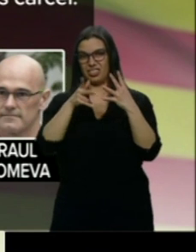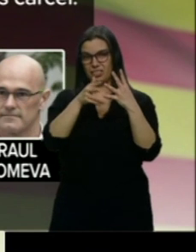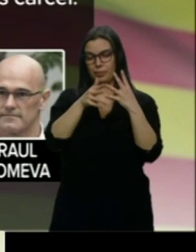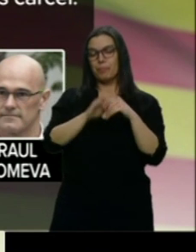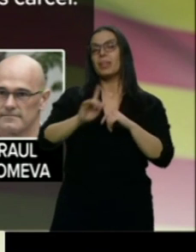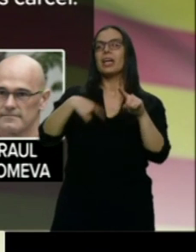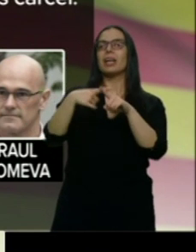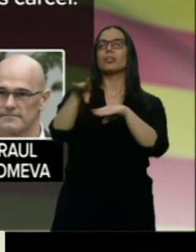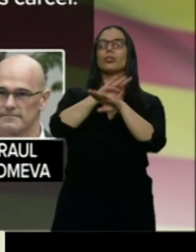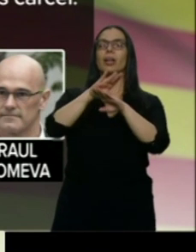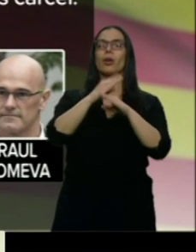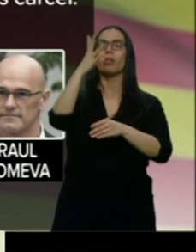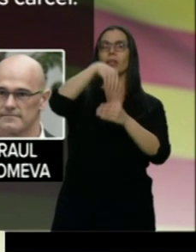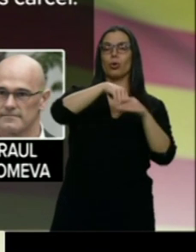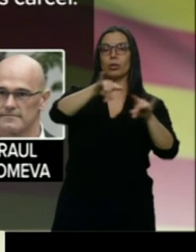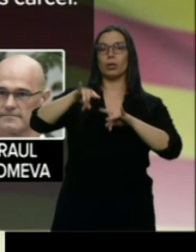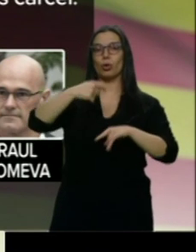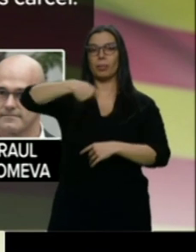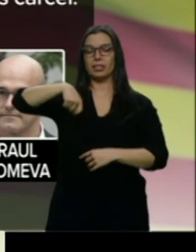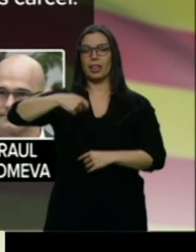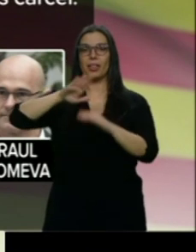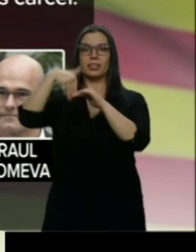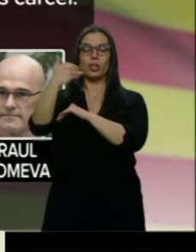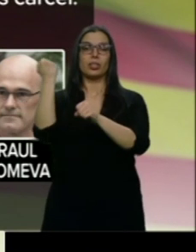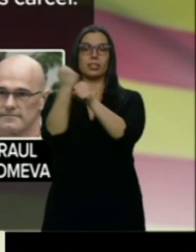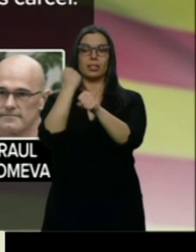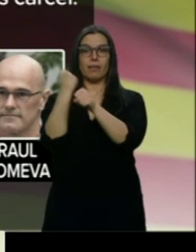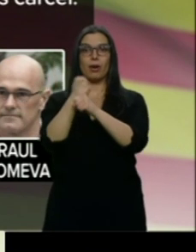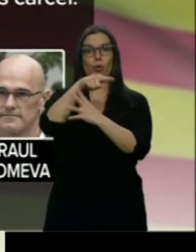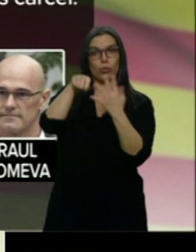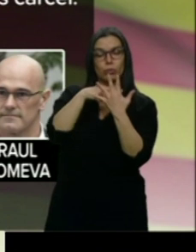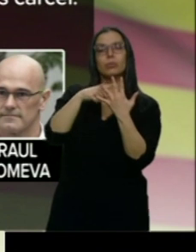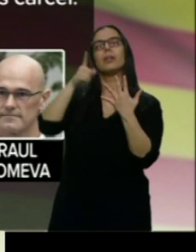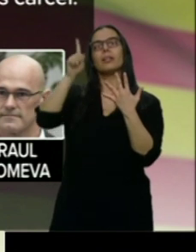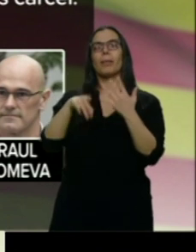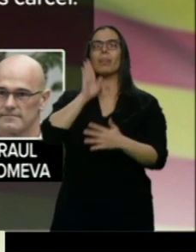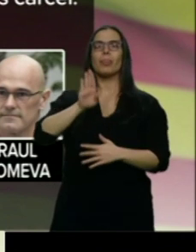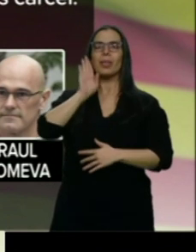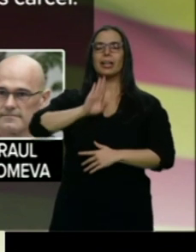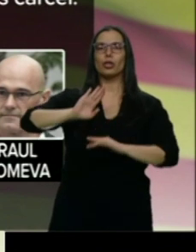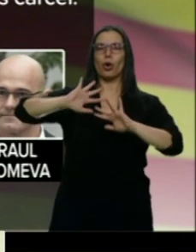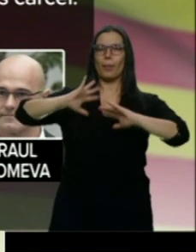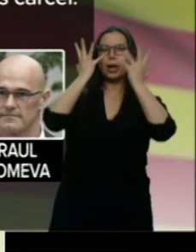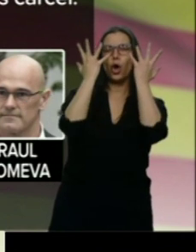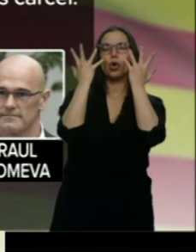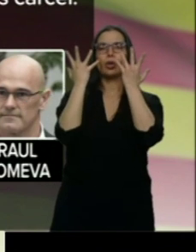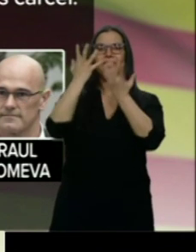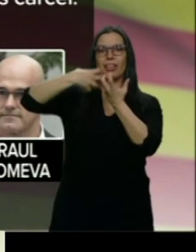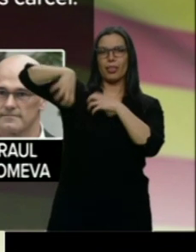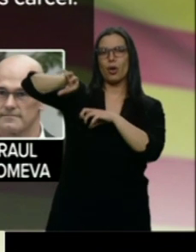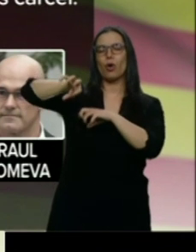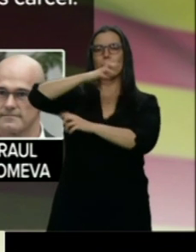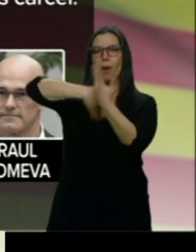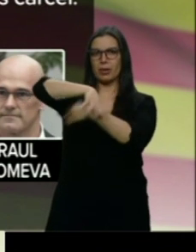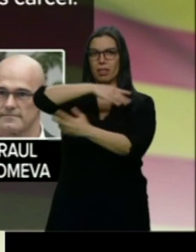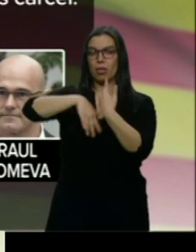Territorio, Presidencia, Exteriores y Trabajo, también se enfrentan a delitos de rebelión o sedición y malversación, aunque las peticiones son